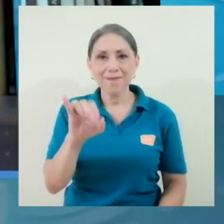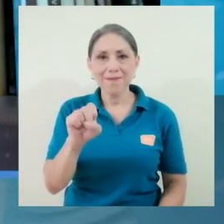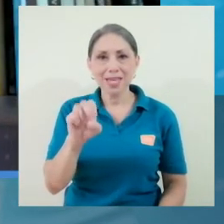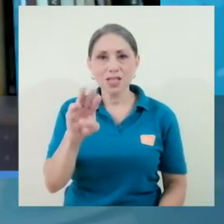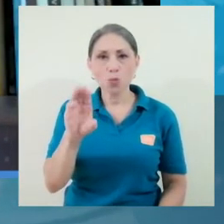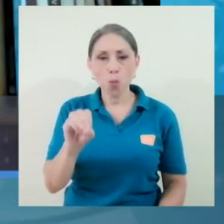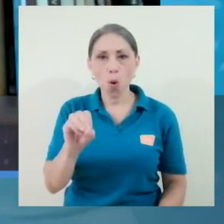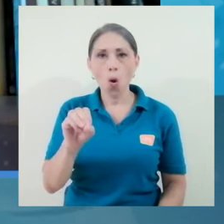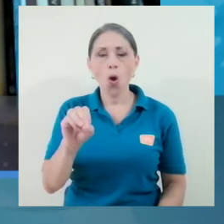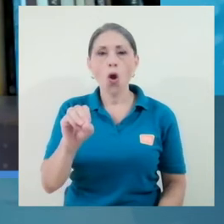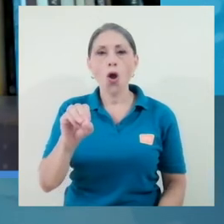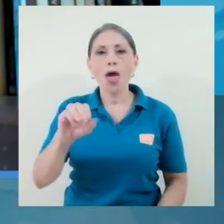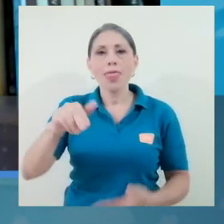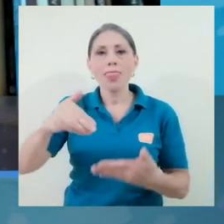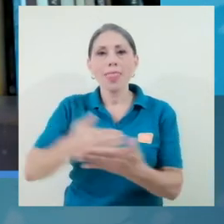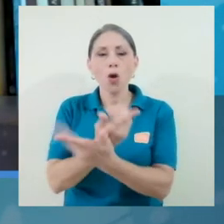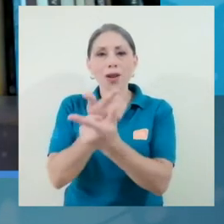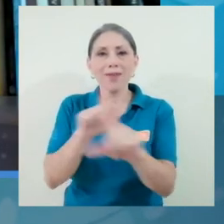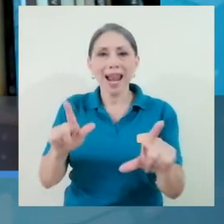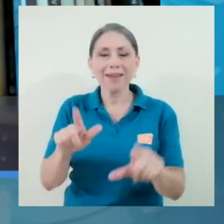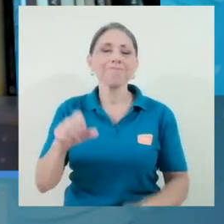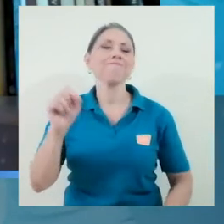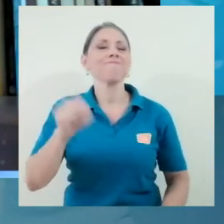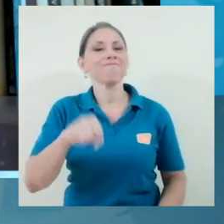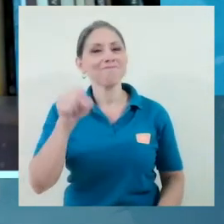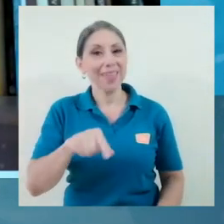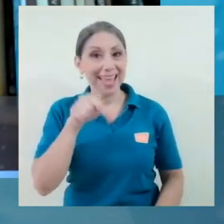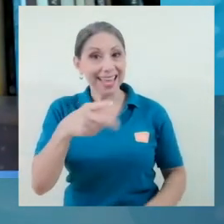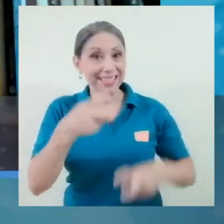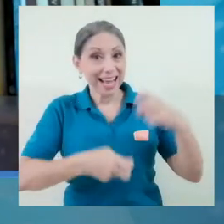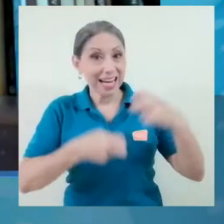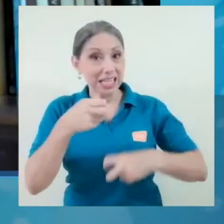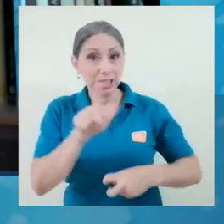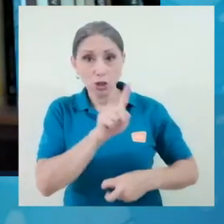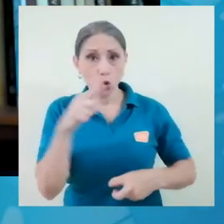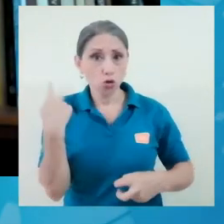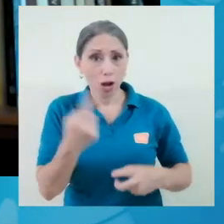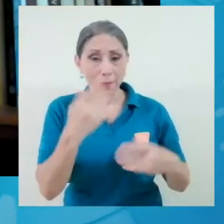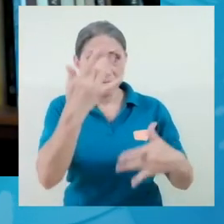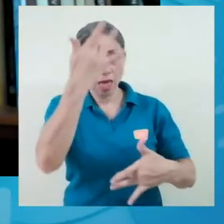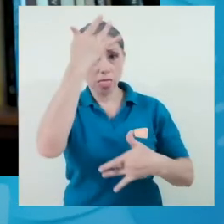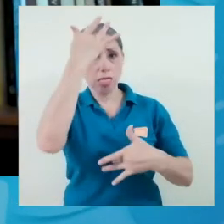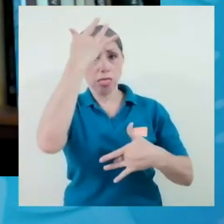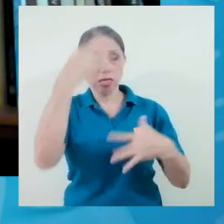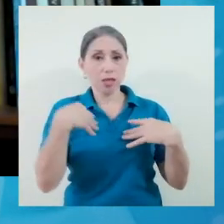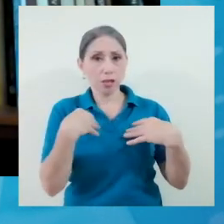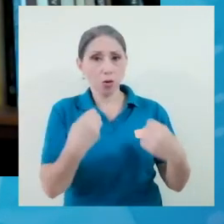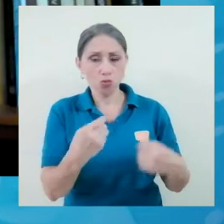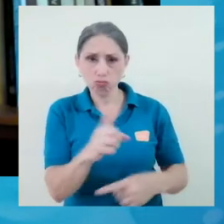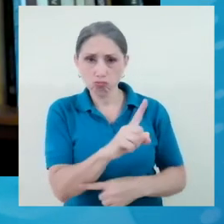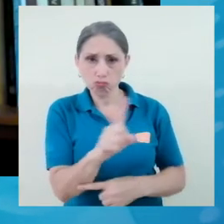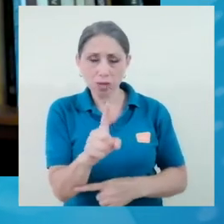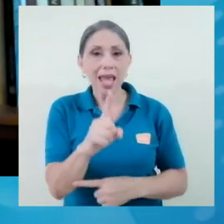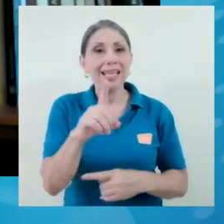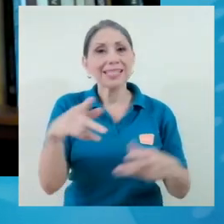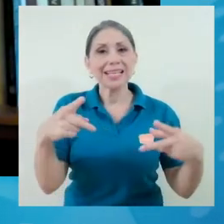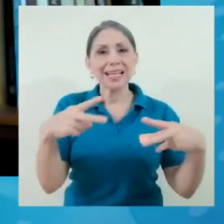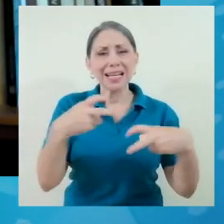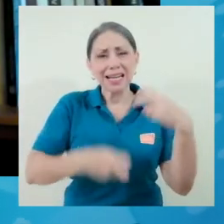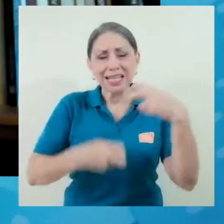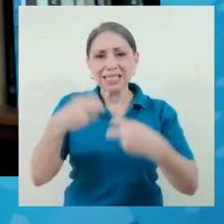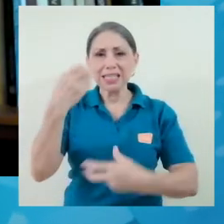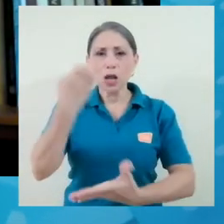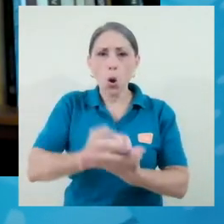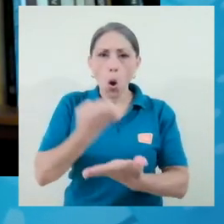sí, no solamente es como usted bien dice, no es solo una crisis de salud, es una crisis económica, social y humana a